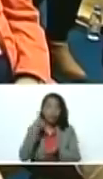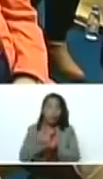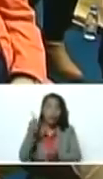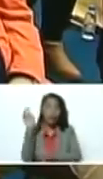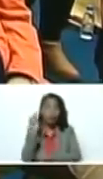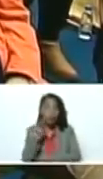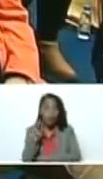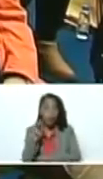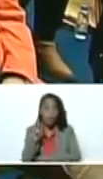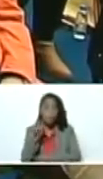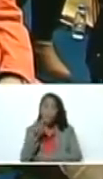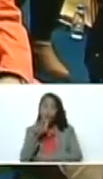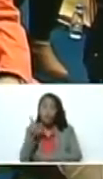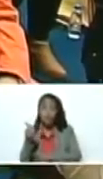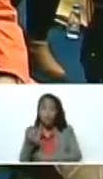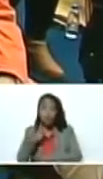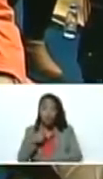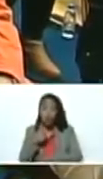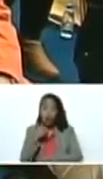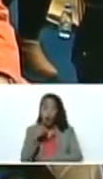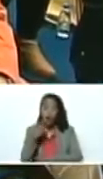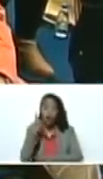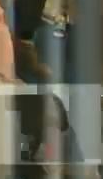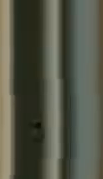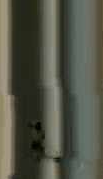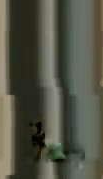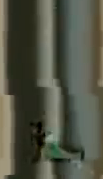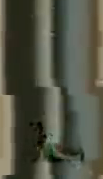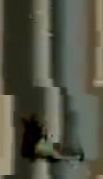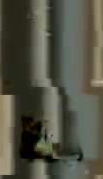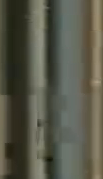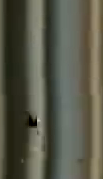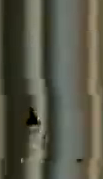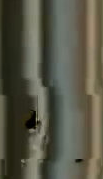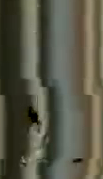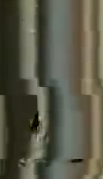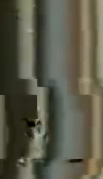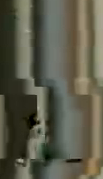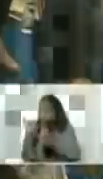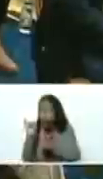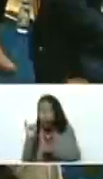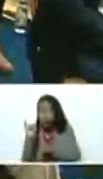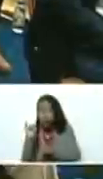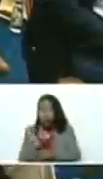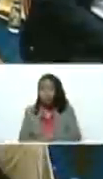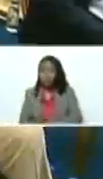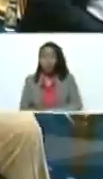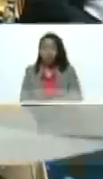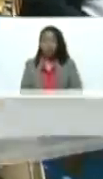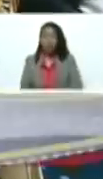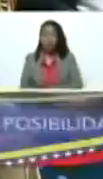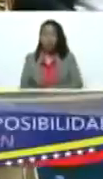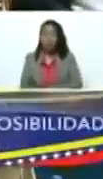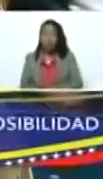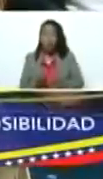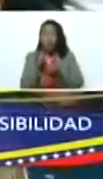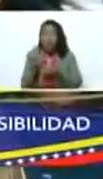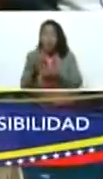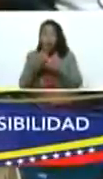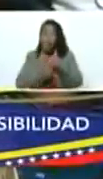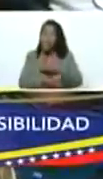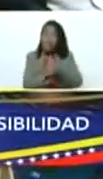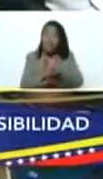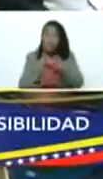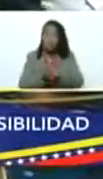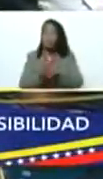eso apenas alguien me dice que tengo coronavirus, ¿tienes el tratamiento? Es lo primero que le pregunto. Los antivirales más avanzados del